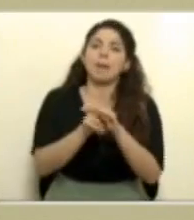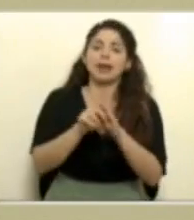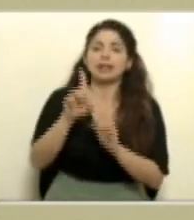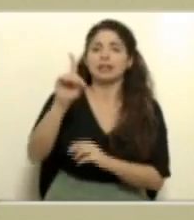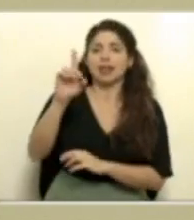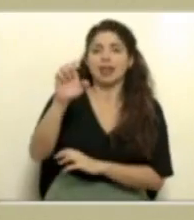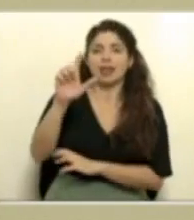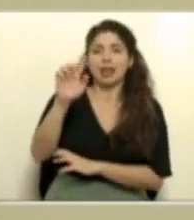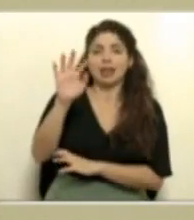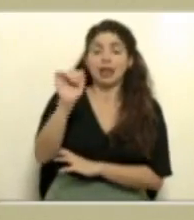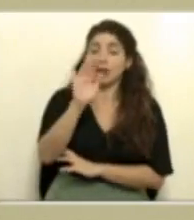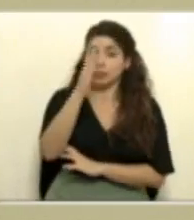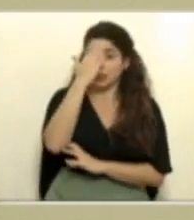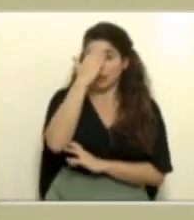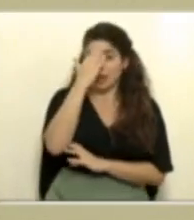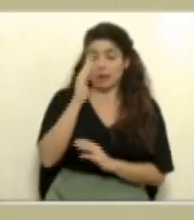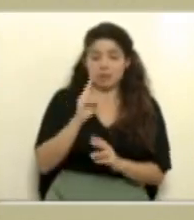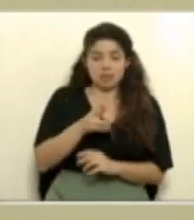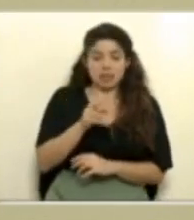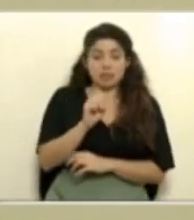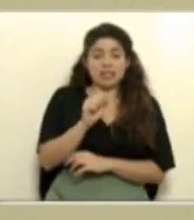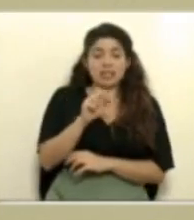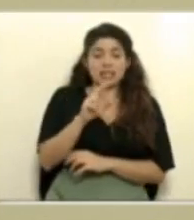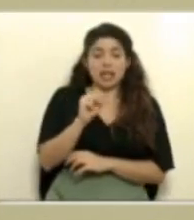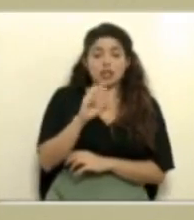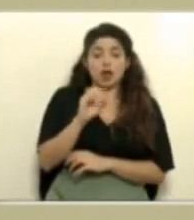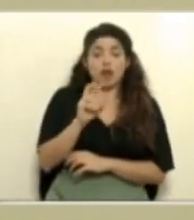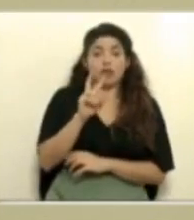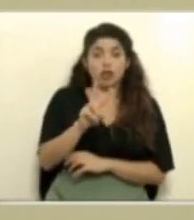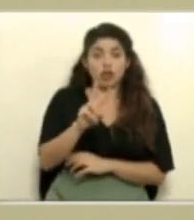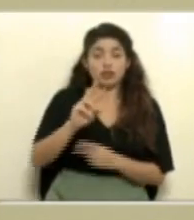del SARS-CoV-2 en nuestro país.